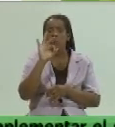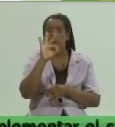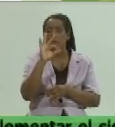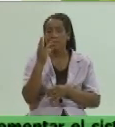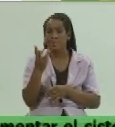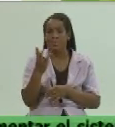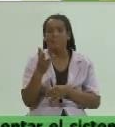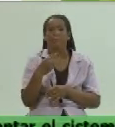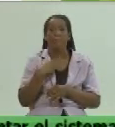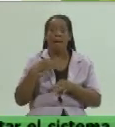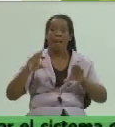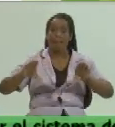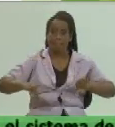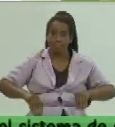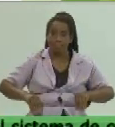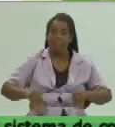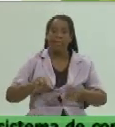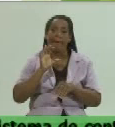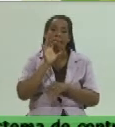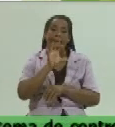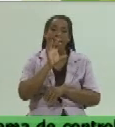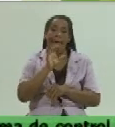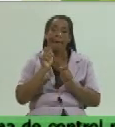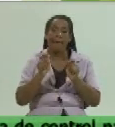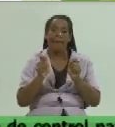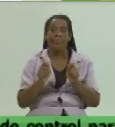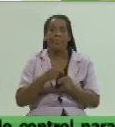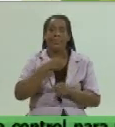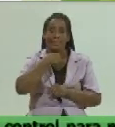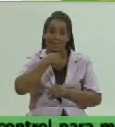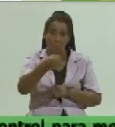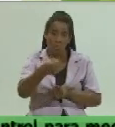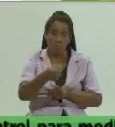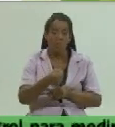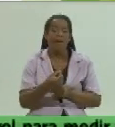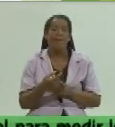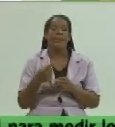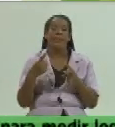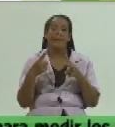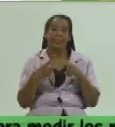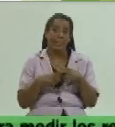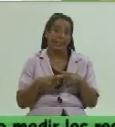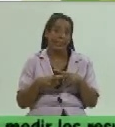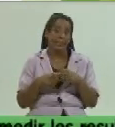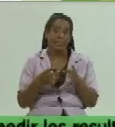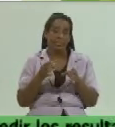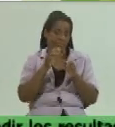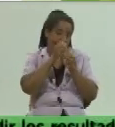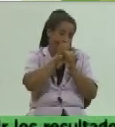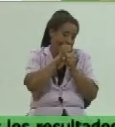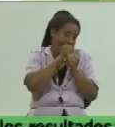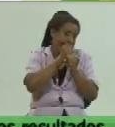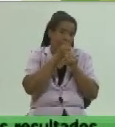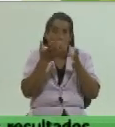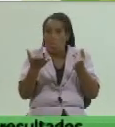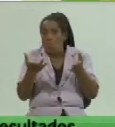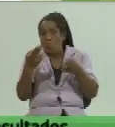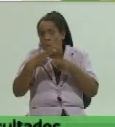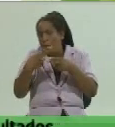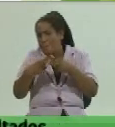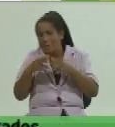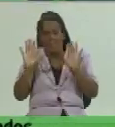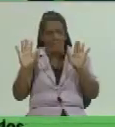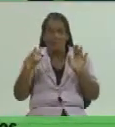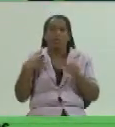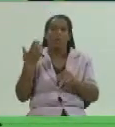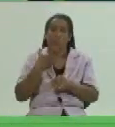recibir esas quejas recibir las denuncias ya sean anónimas se identifiquen o no y nosotros la